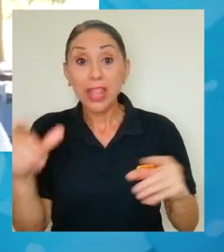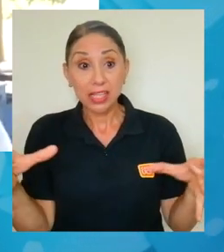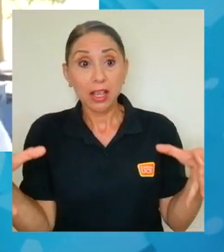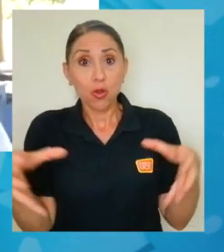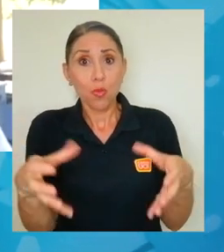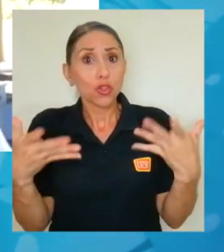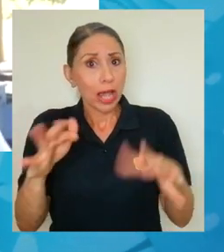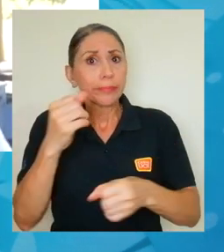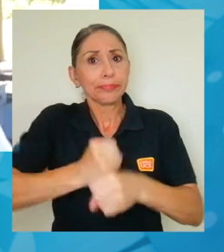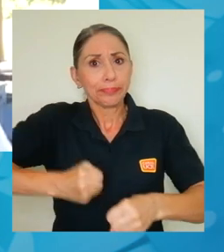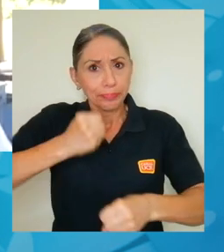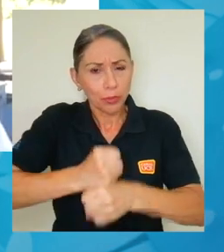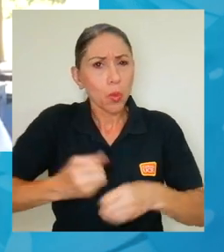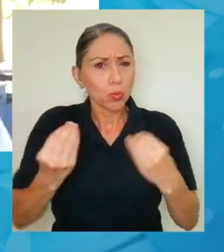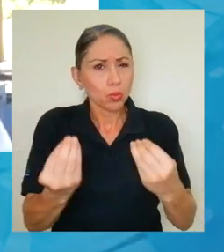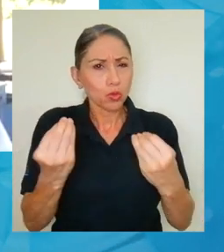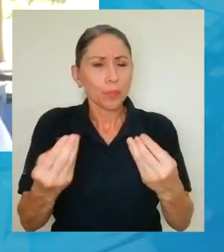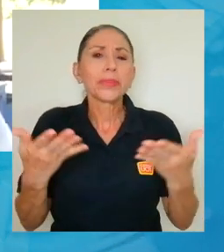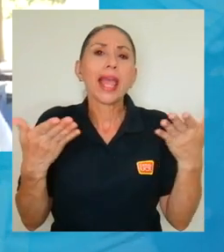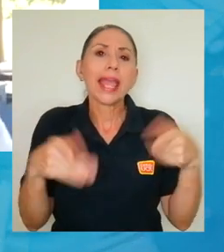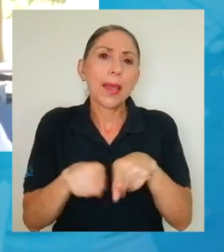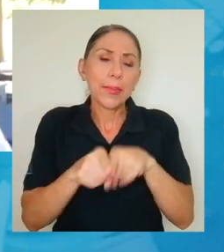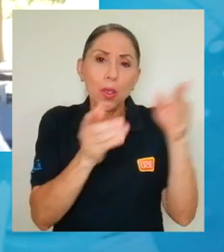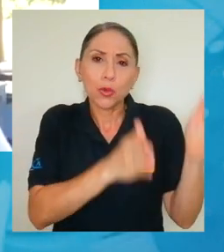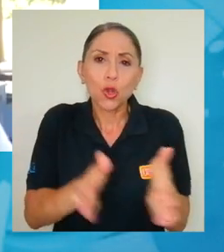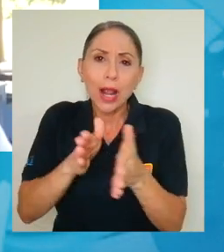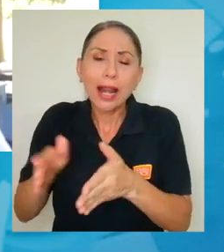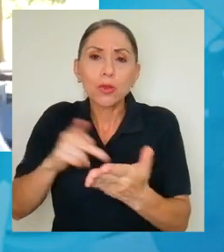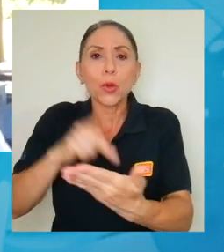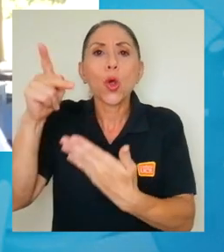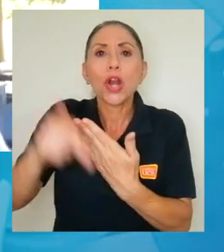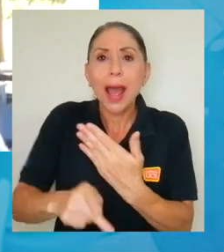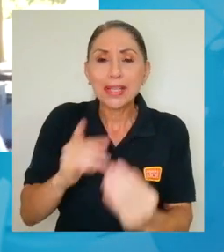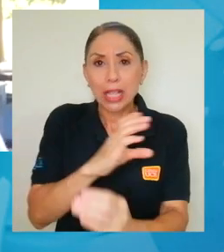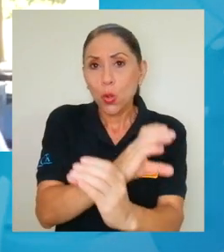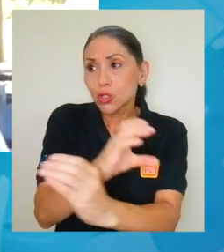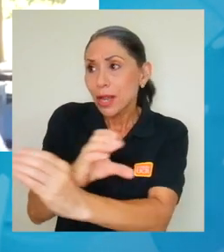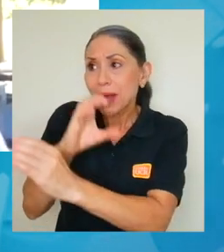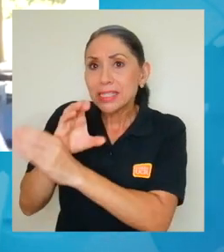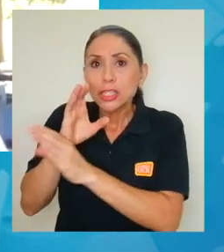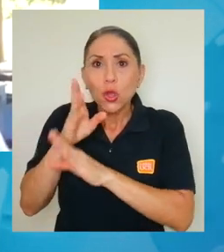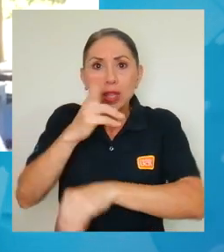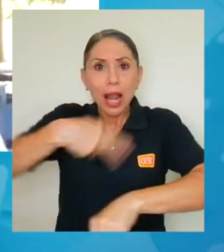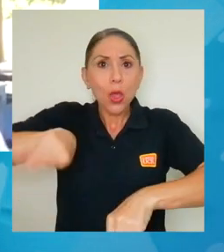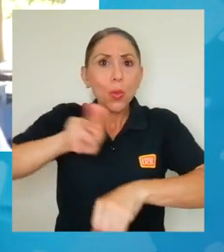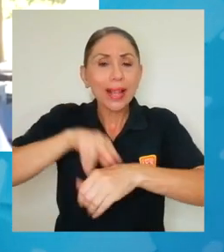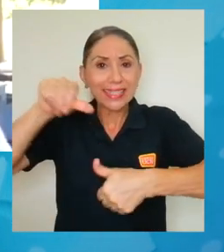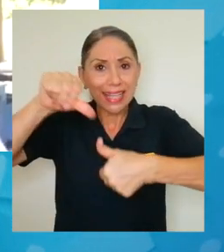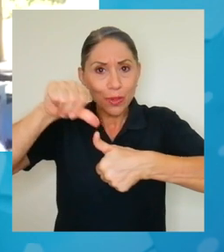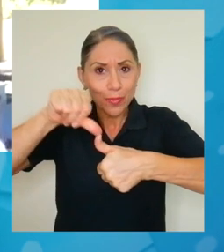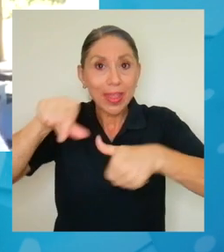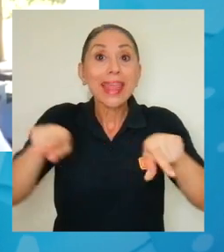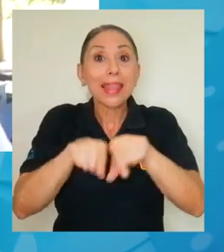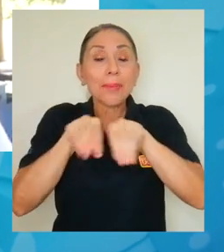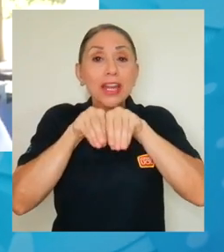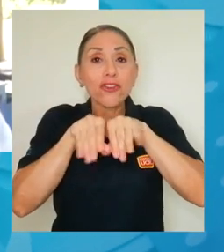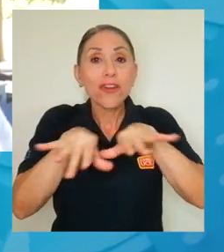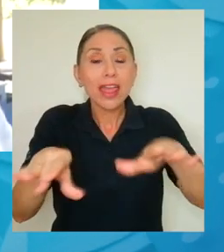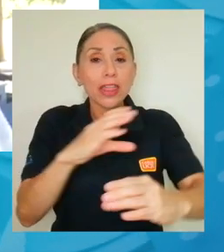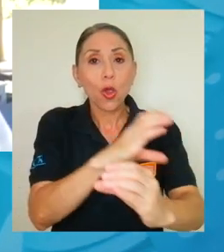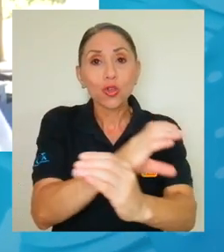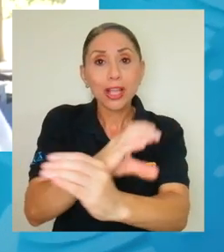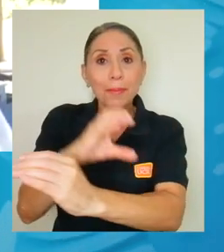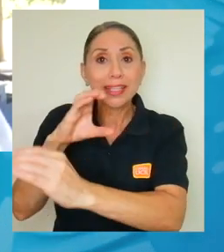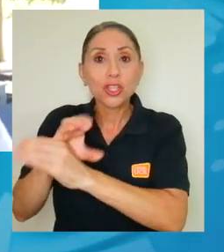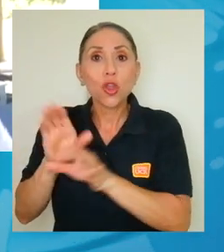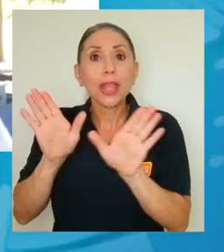trabajado bastante y hemos organizado por ejemplo programas de conservación en todo Centroamérica, realizamos la red de conservación